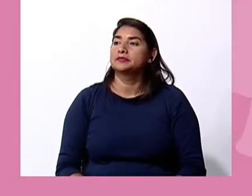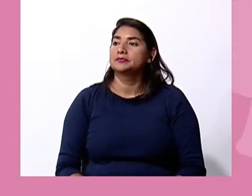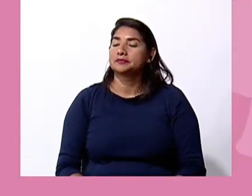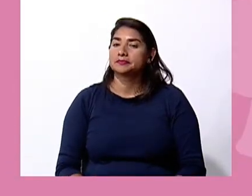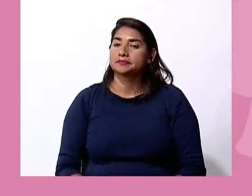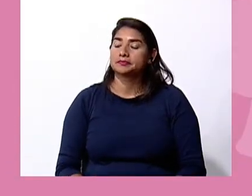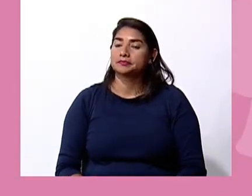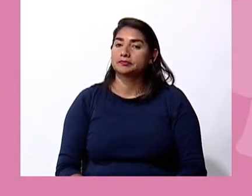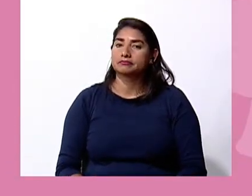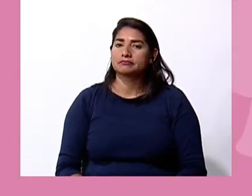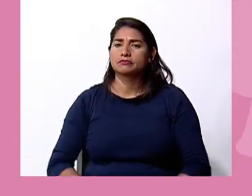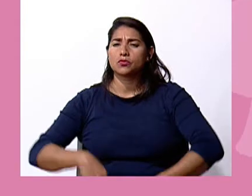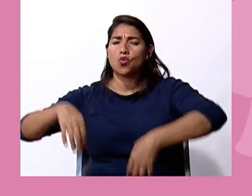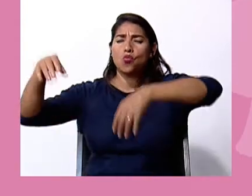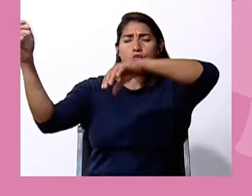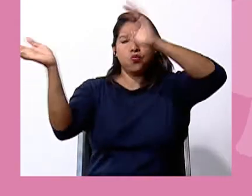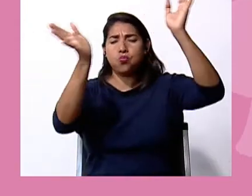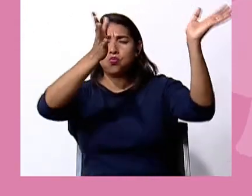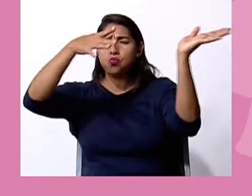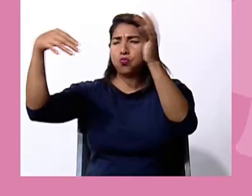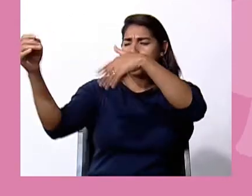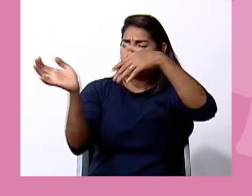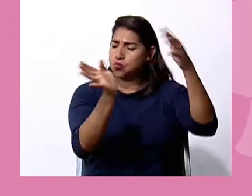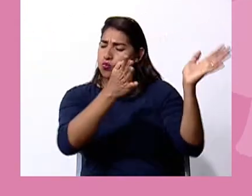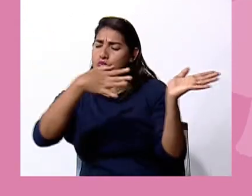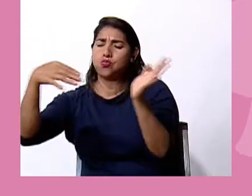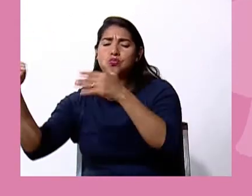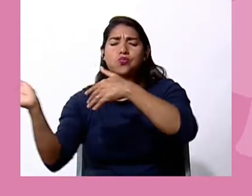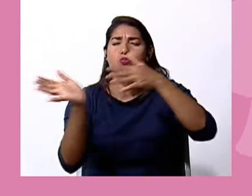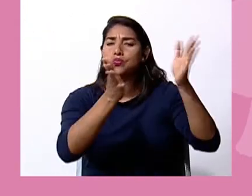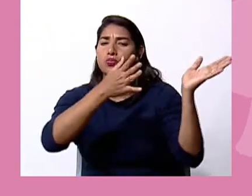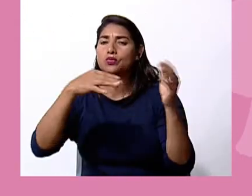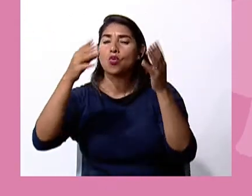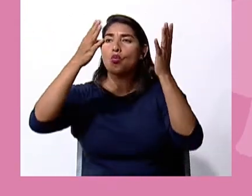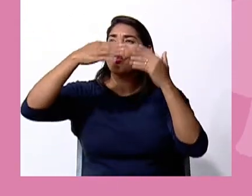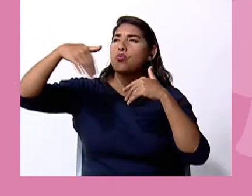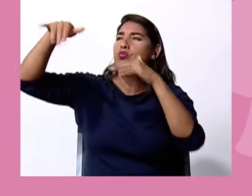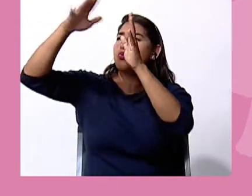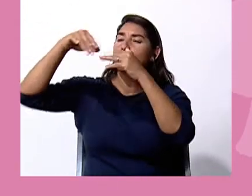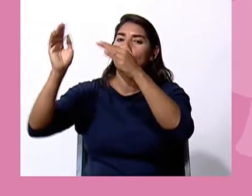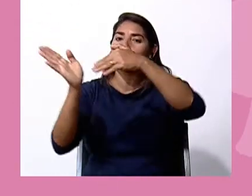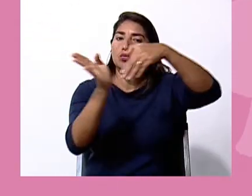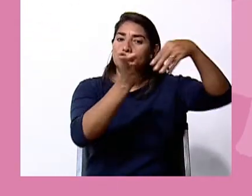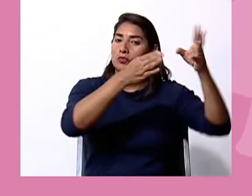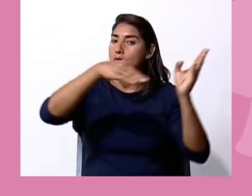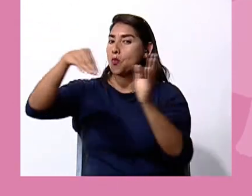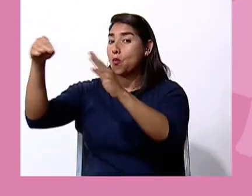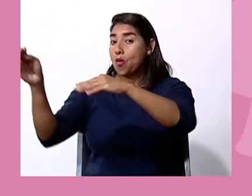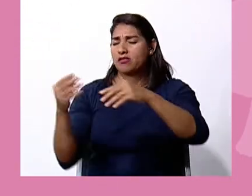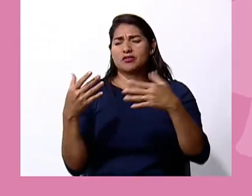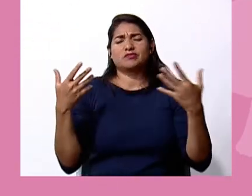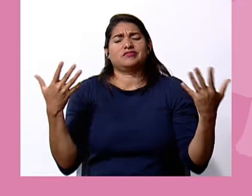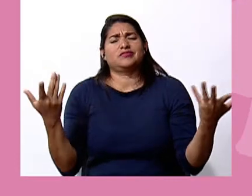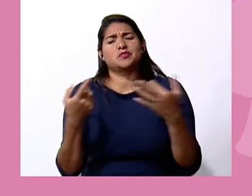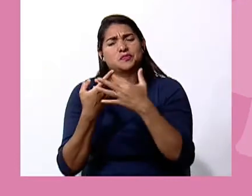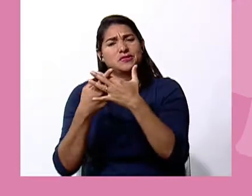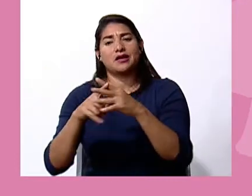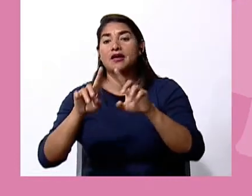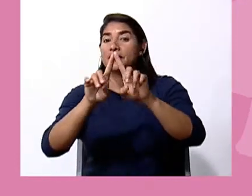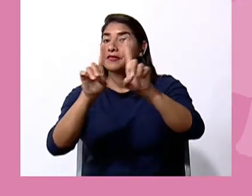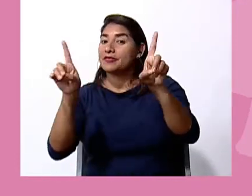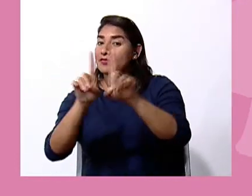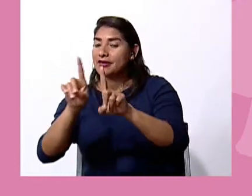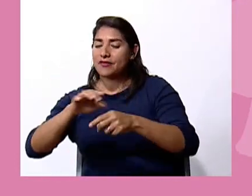El viento es simplemente aire en movimiento. Se origina por la diferencia